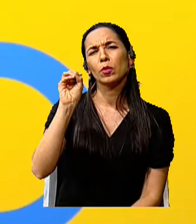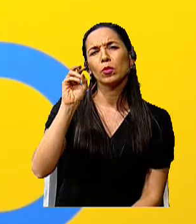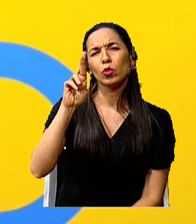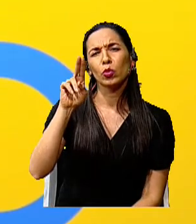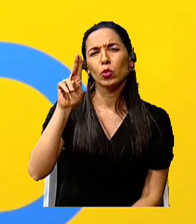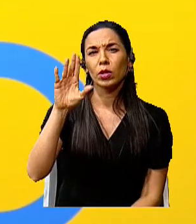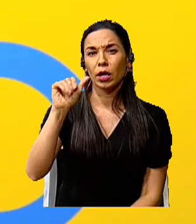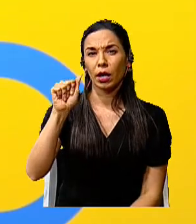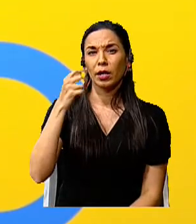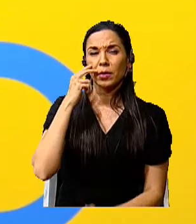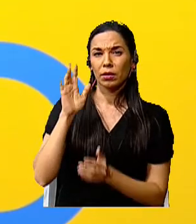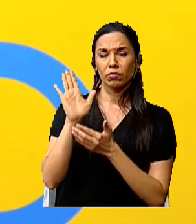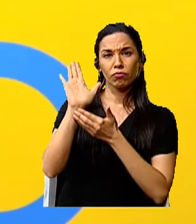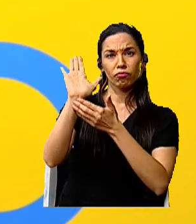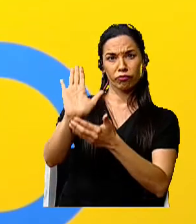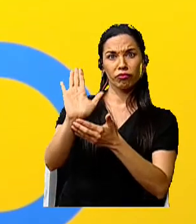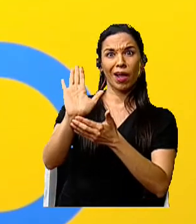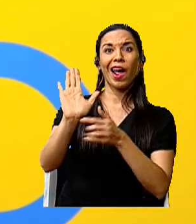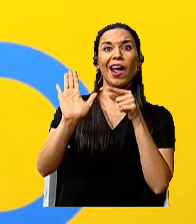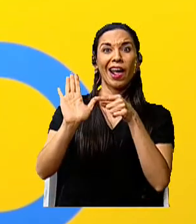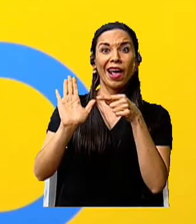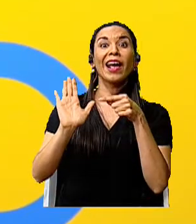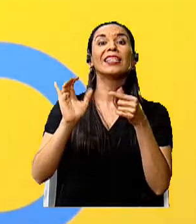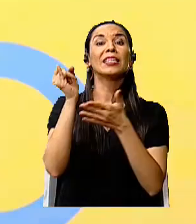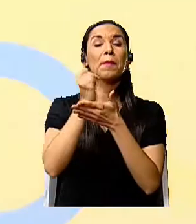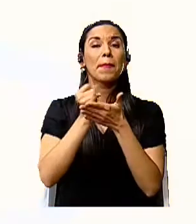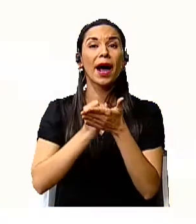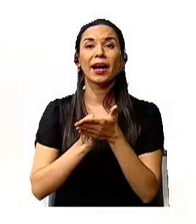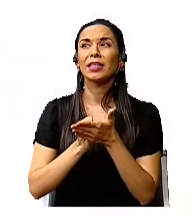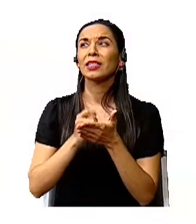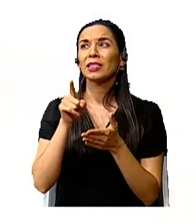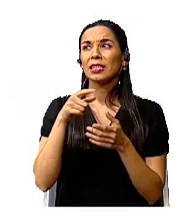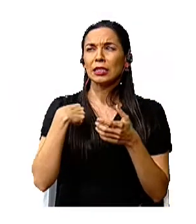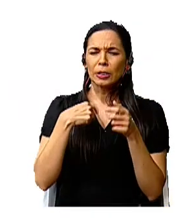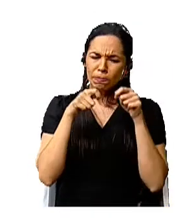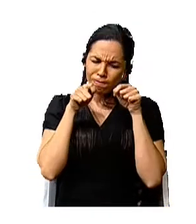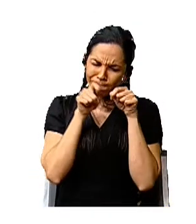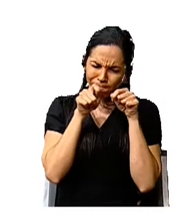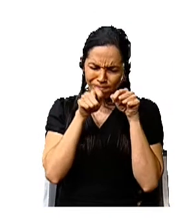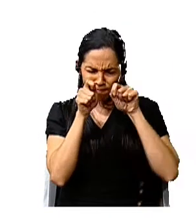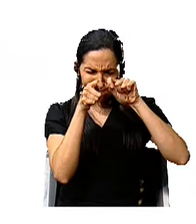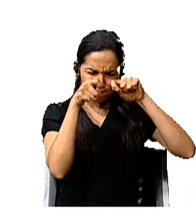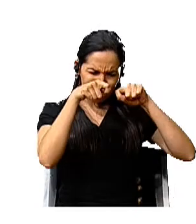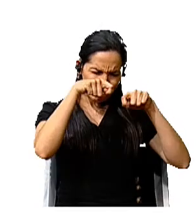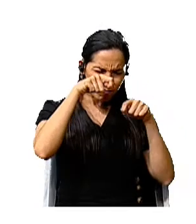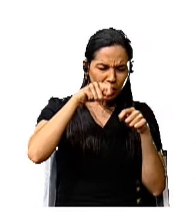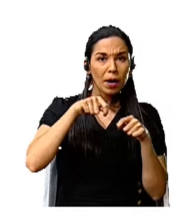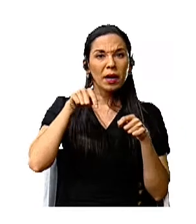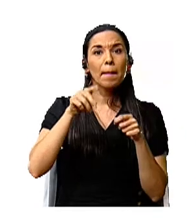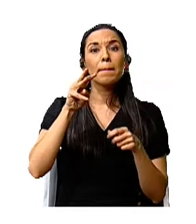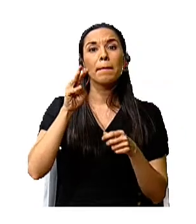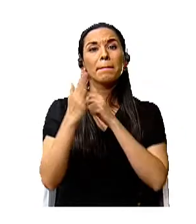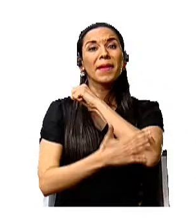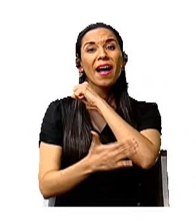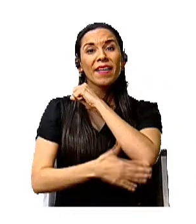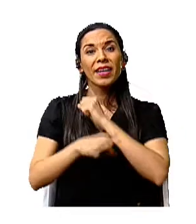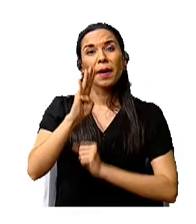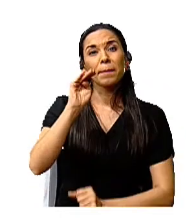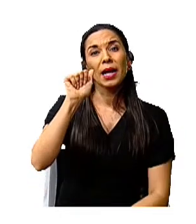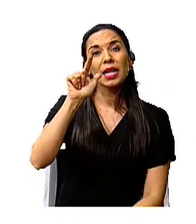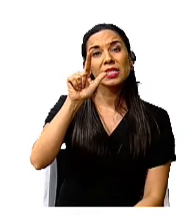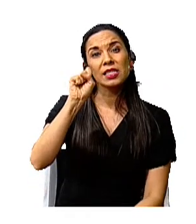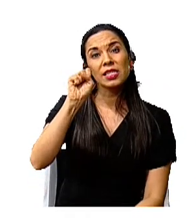a ver en estas imágenes, precisamente, él se encuentra tallando en madera de balsa una de estas